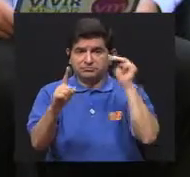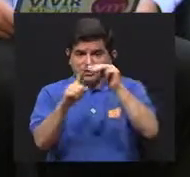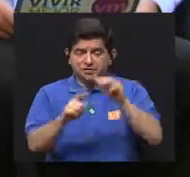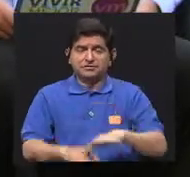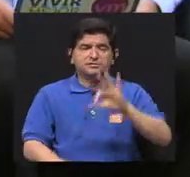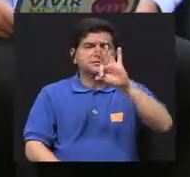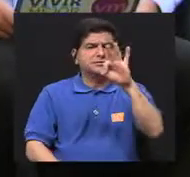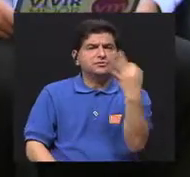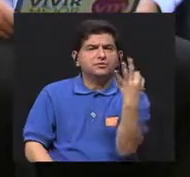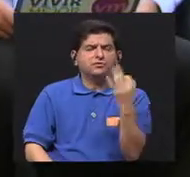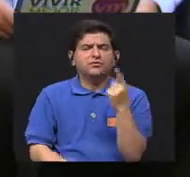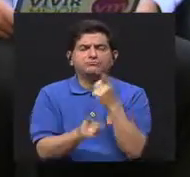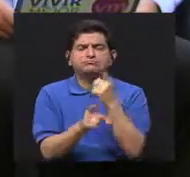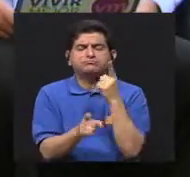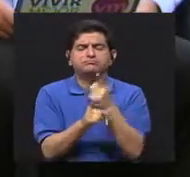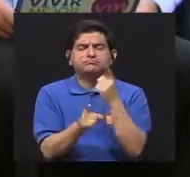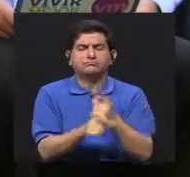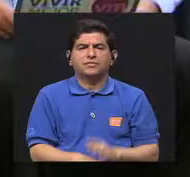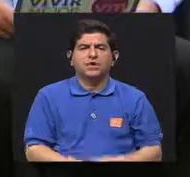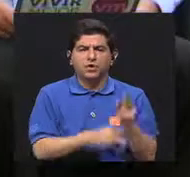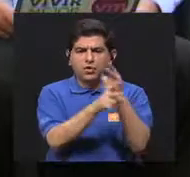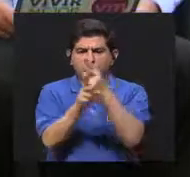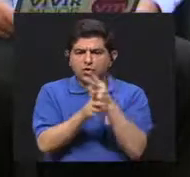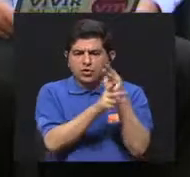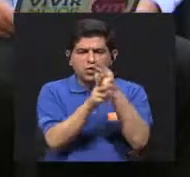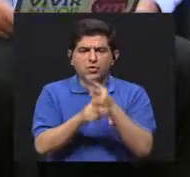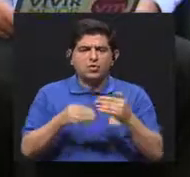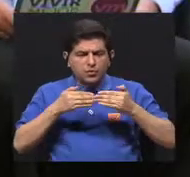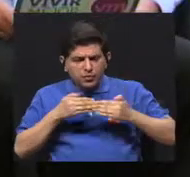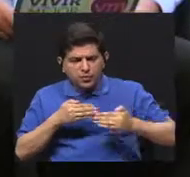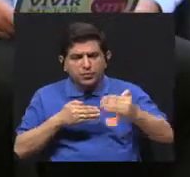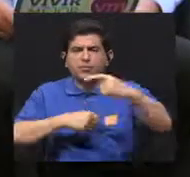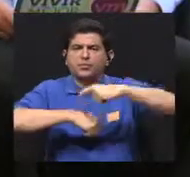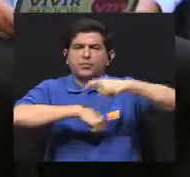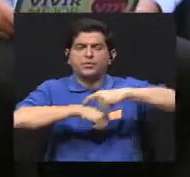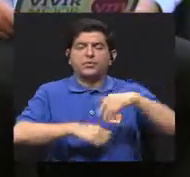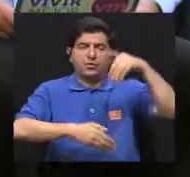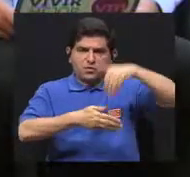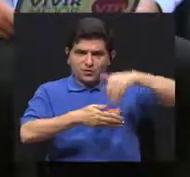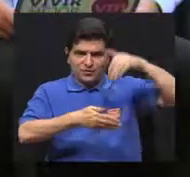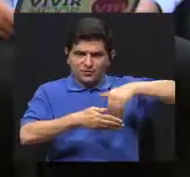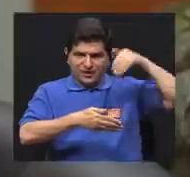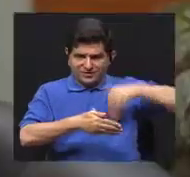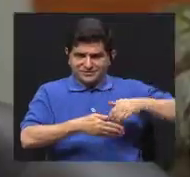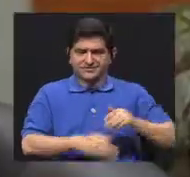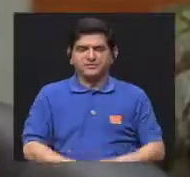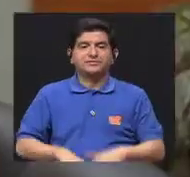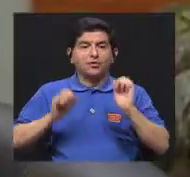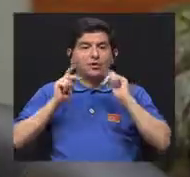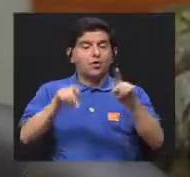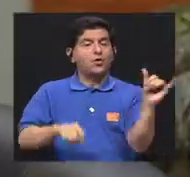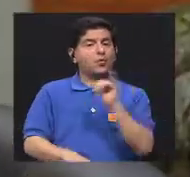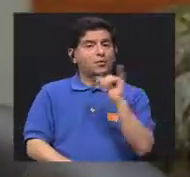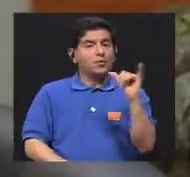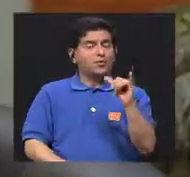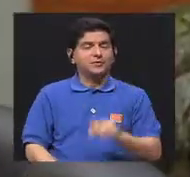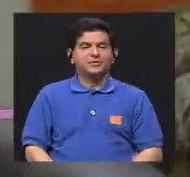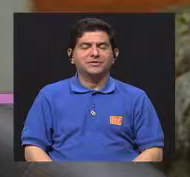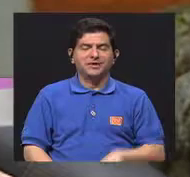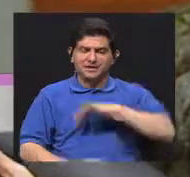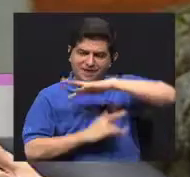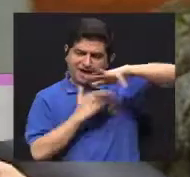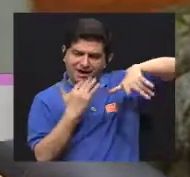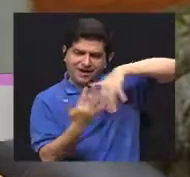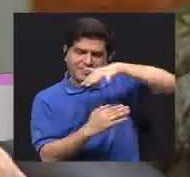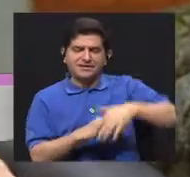metas de una forma adecuada y monitorearlas a lo largo del tiempo, llevando ese registro, permitiendo al mismo tiempo la